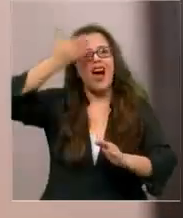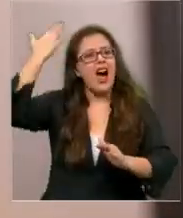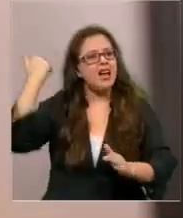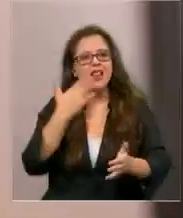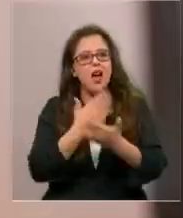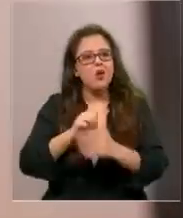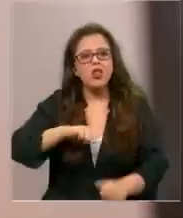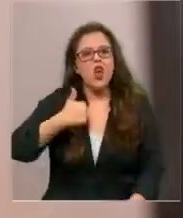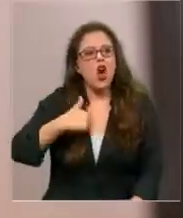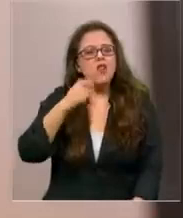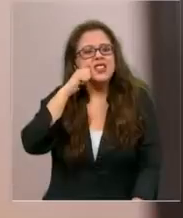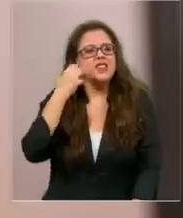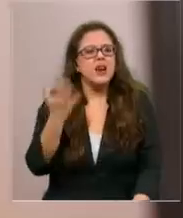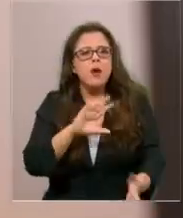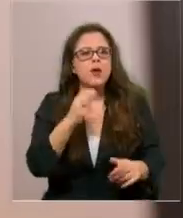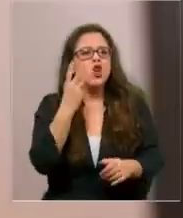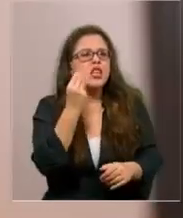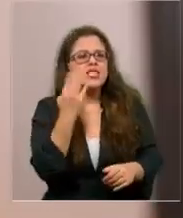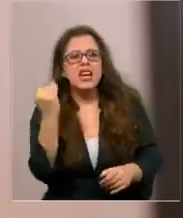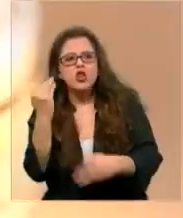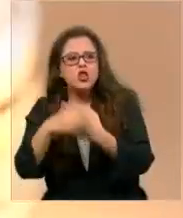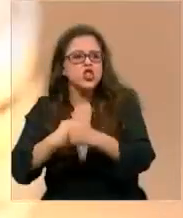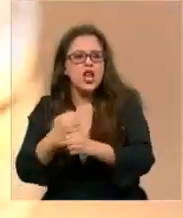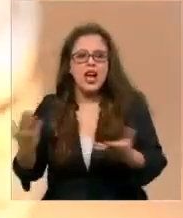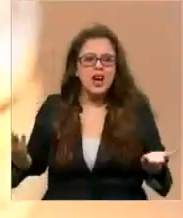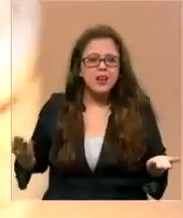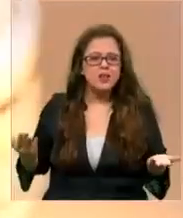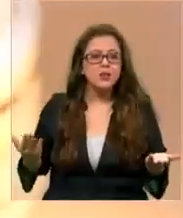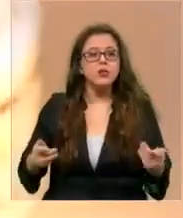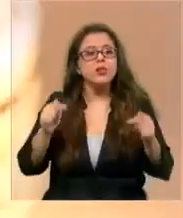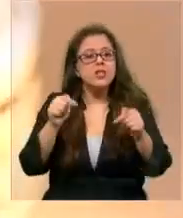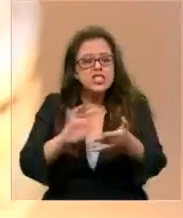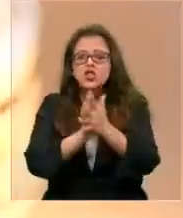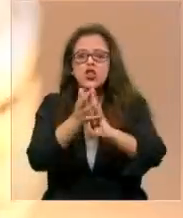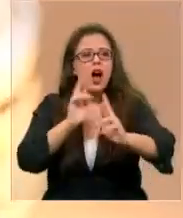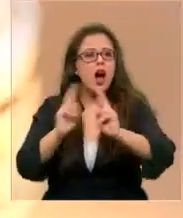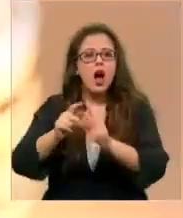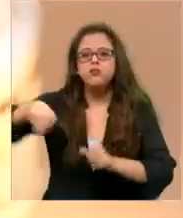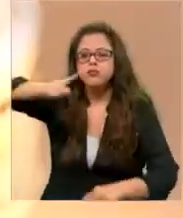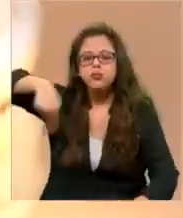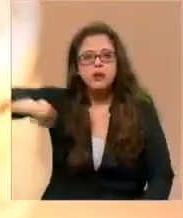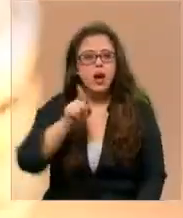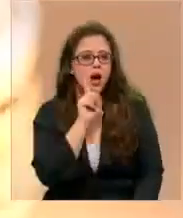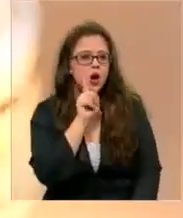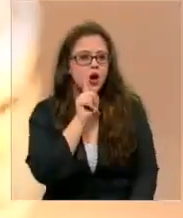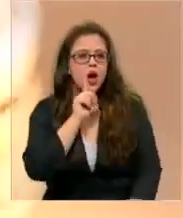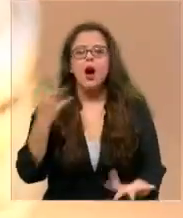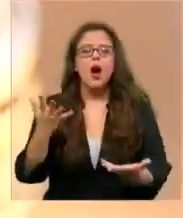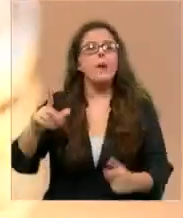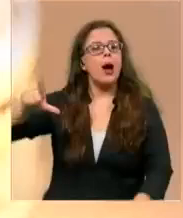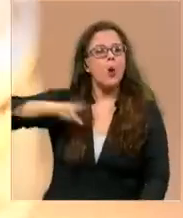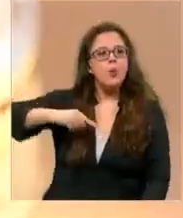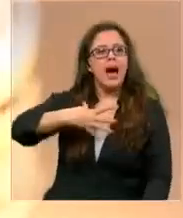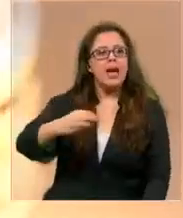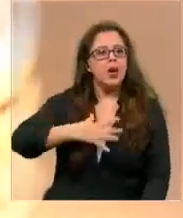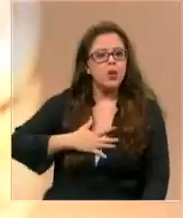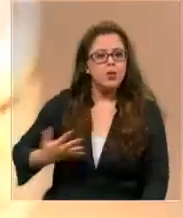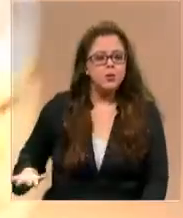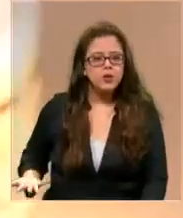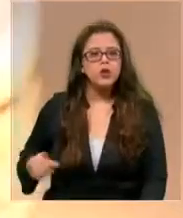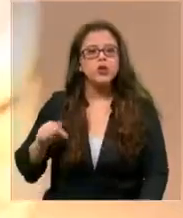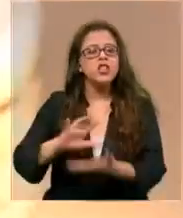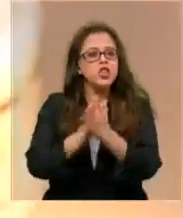muy jóvenes, estamos hablando, cuando tenían 13, 14 años estos jóvenes y eso es toda la relación que tienen ellos para inculpar a mi hijo. Y de ahí nace todo